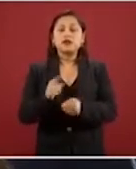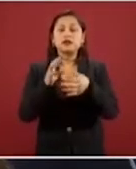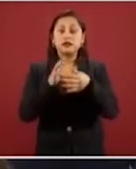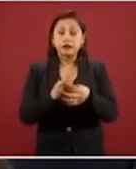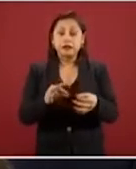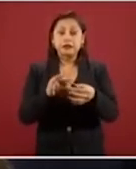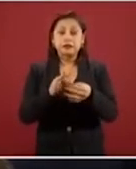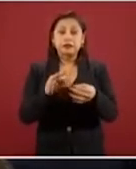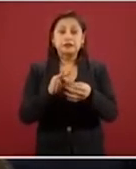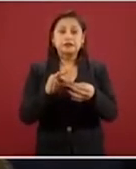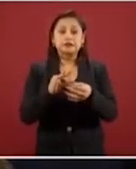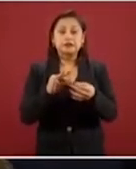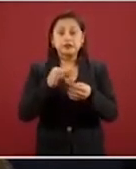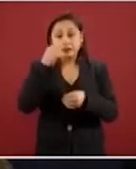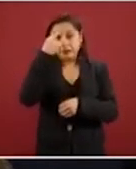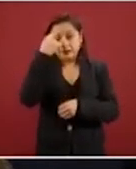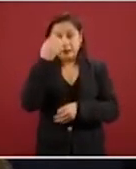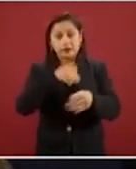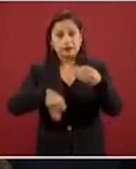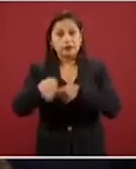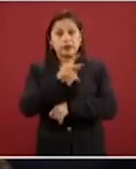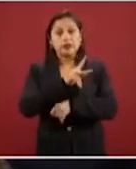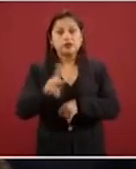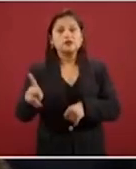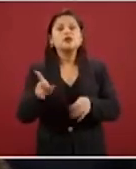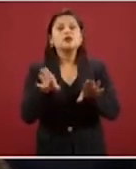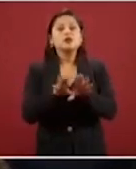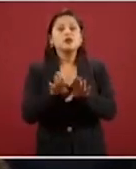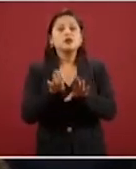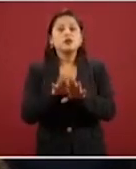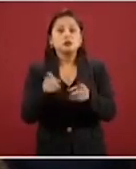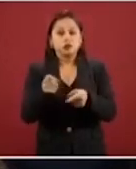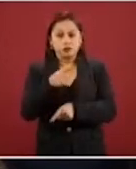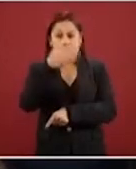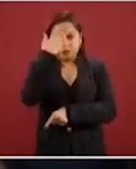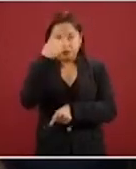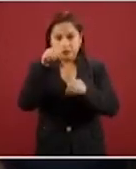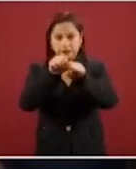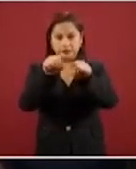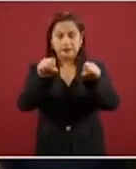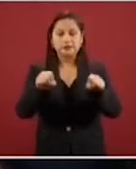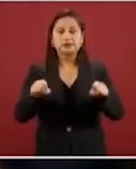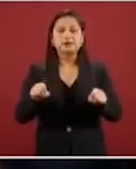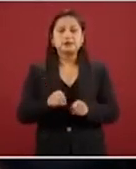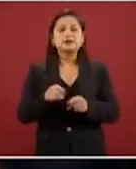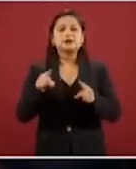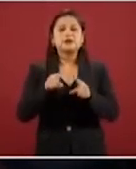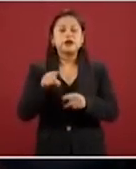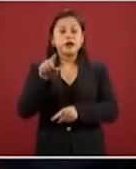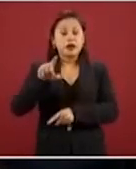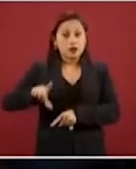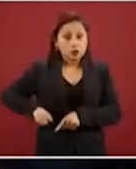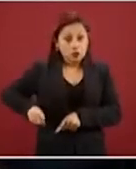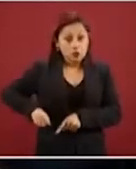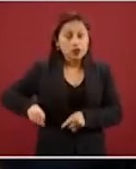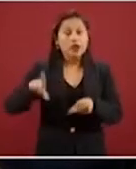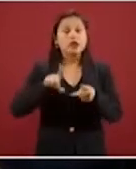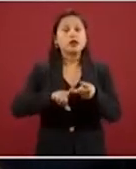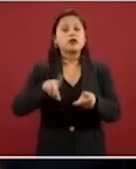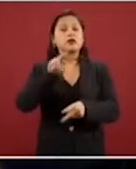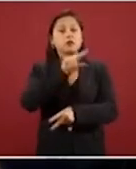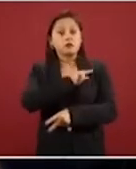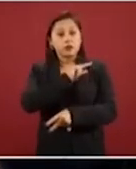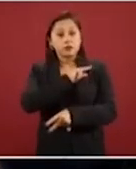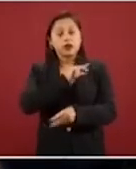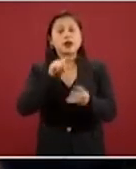Protección Civil. Ustedes saben que el sistema lo integramos el sector público, el sector privado y el sector